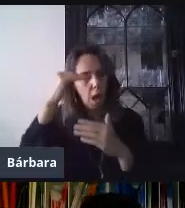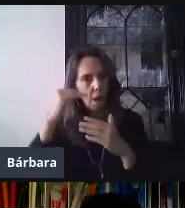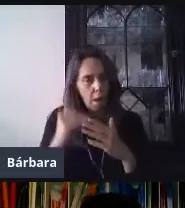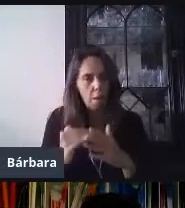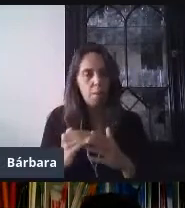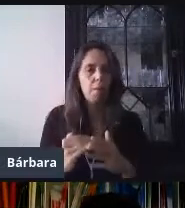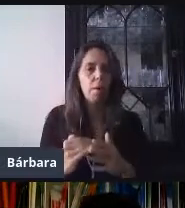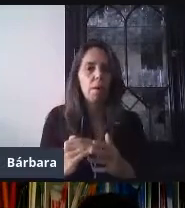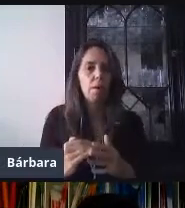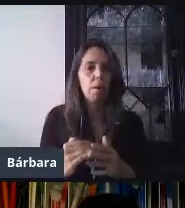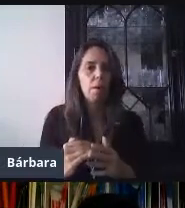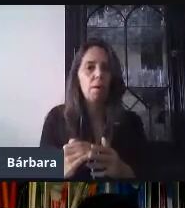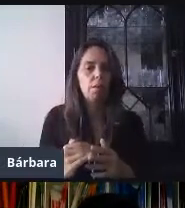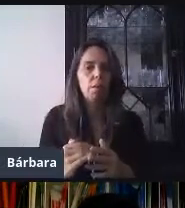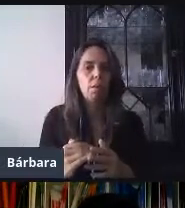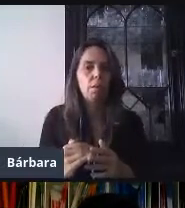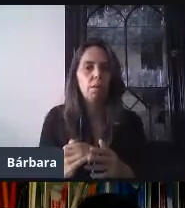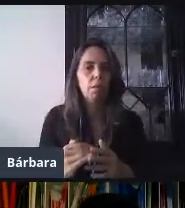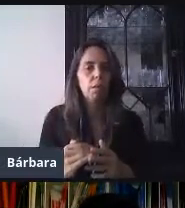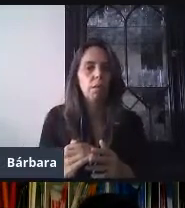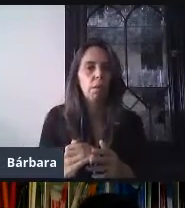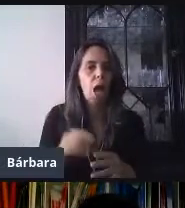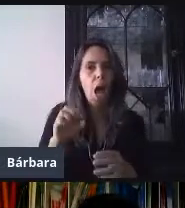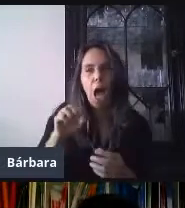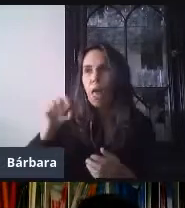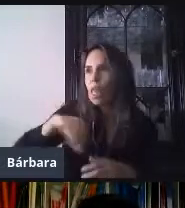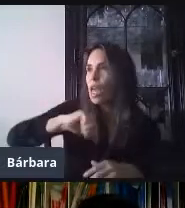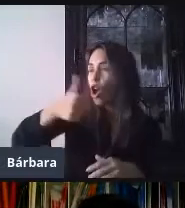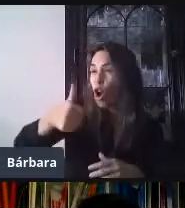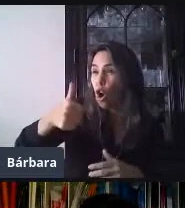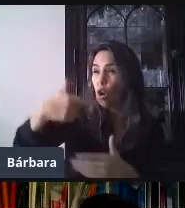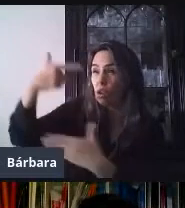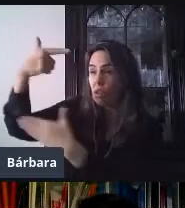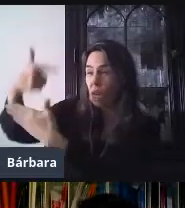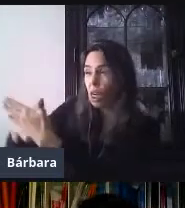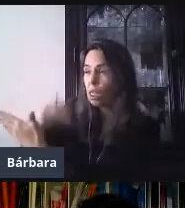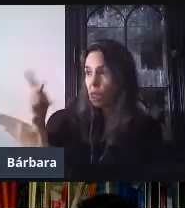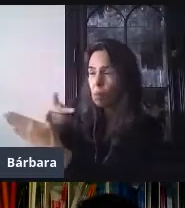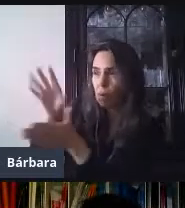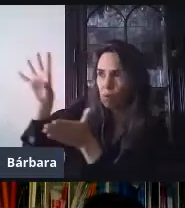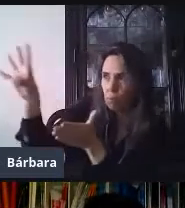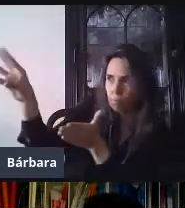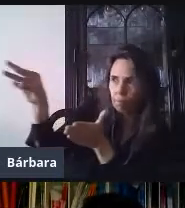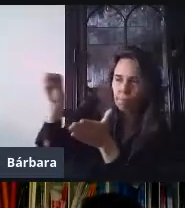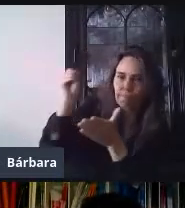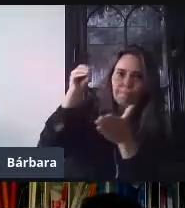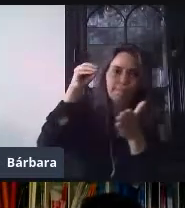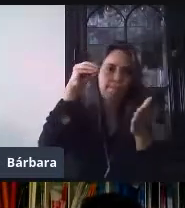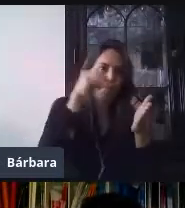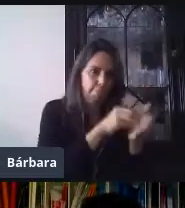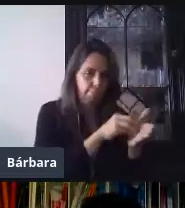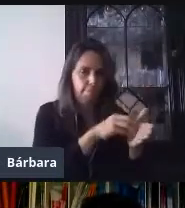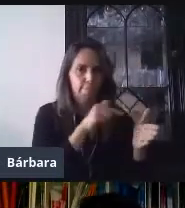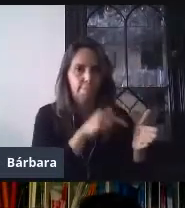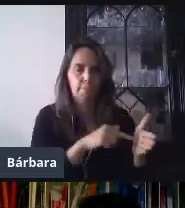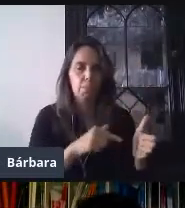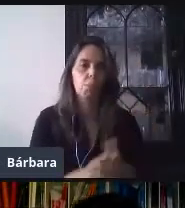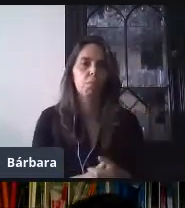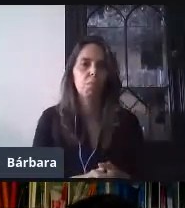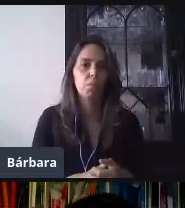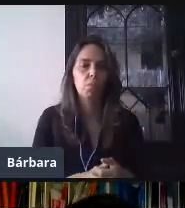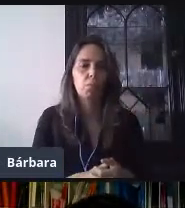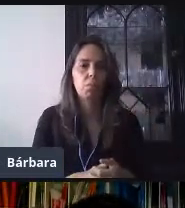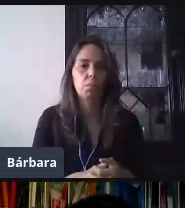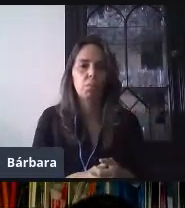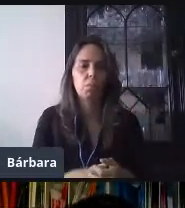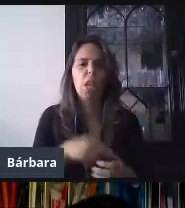la opción de importar algunas preguntas de algunos formularios que ya tenemos previamente diseñados. Debajo de él nos va a poder agregar, vamos